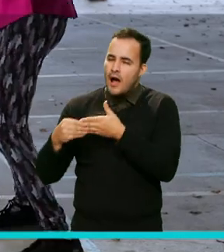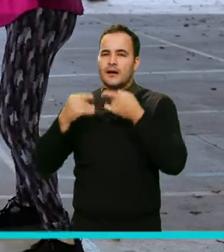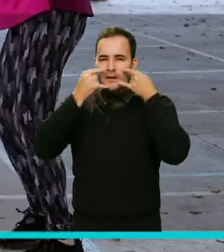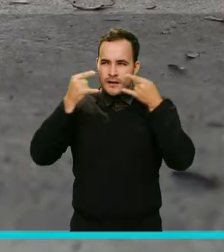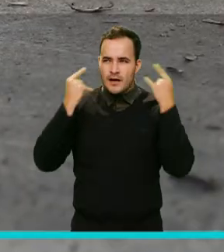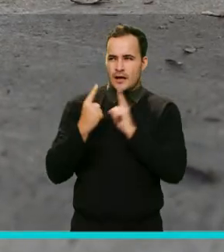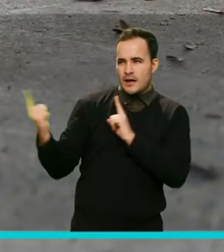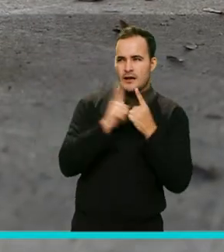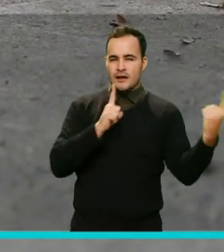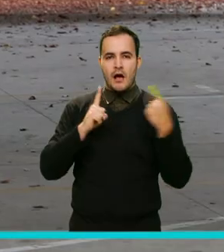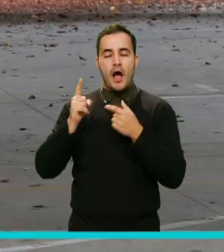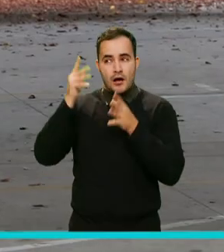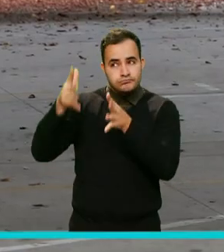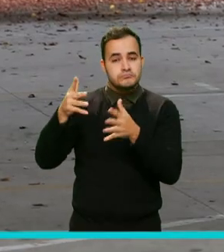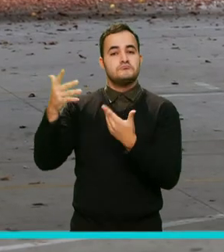distanciamiento social.